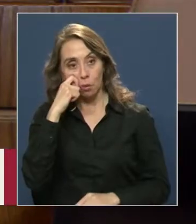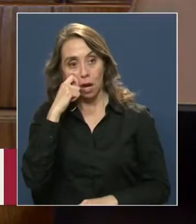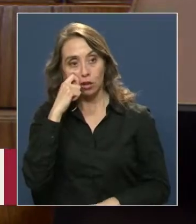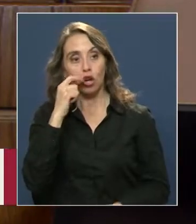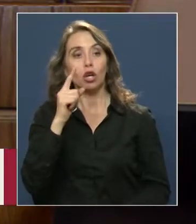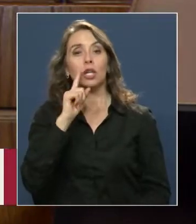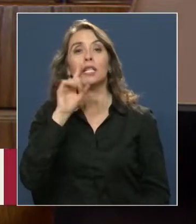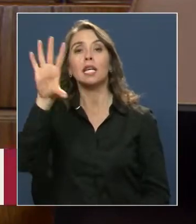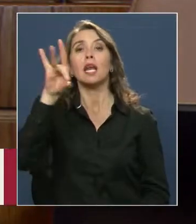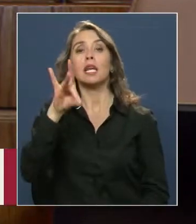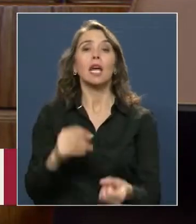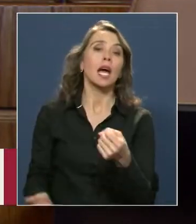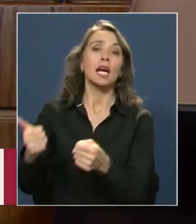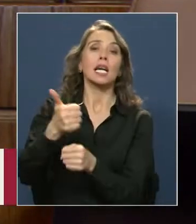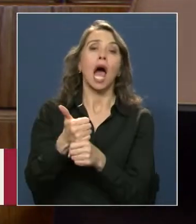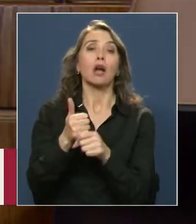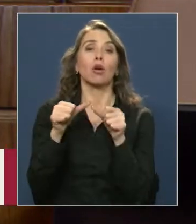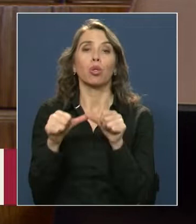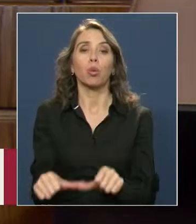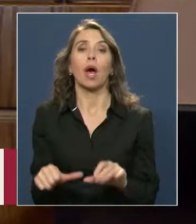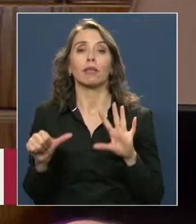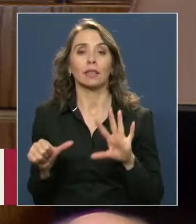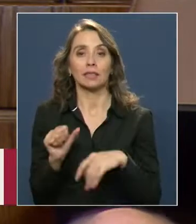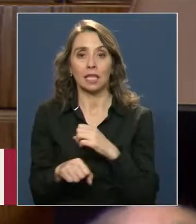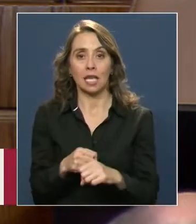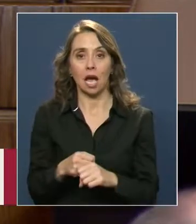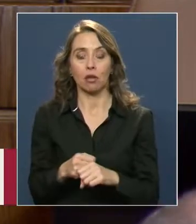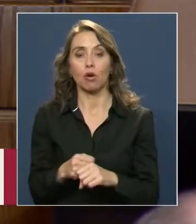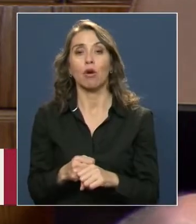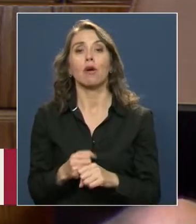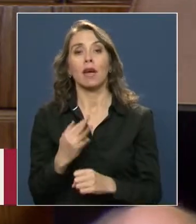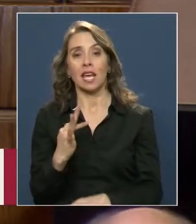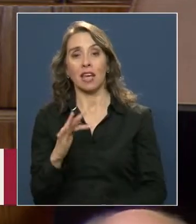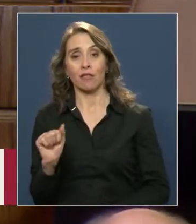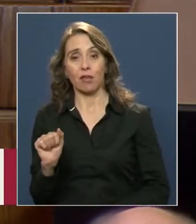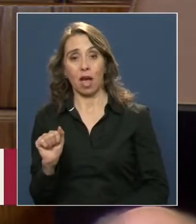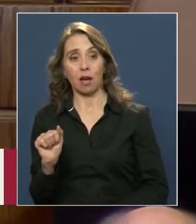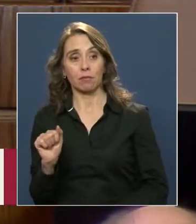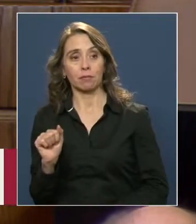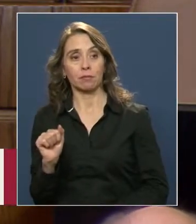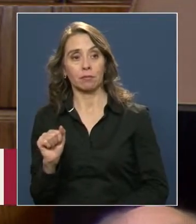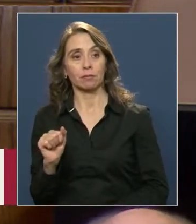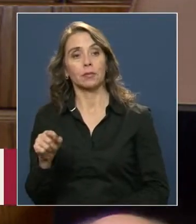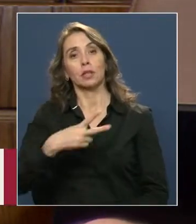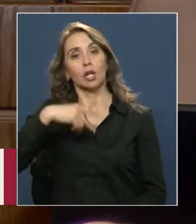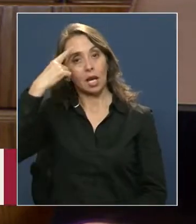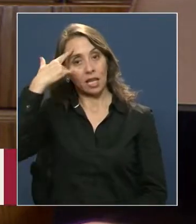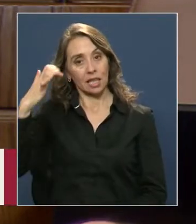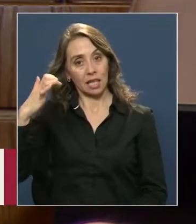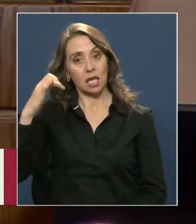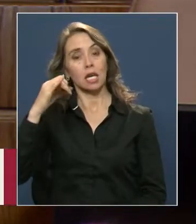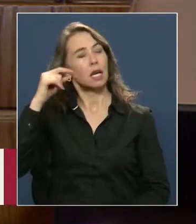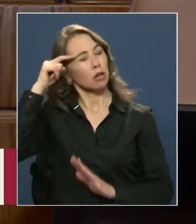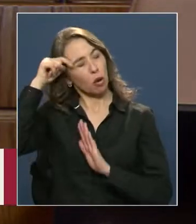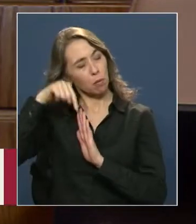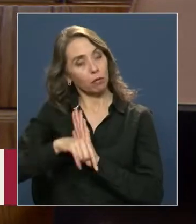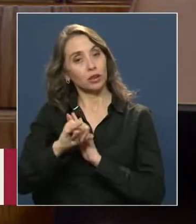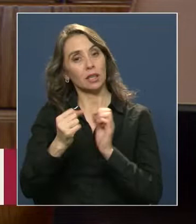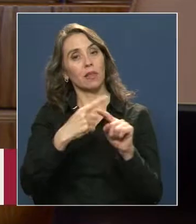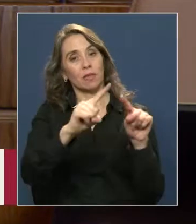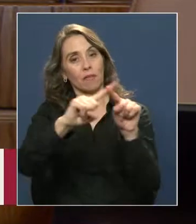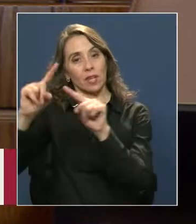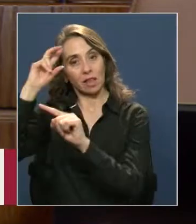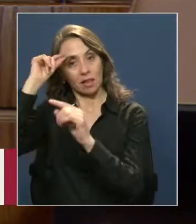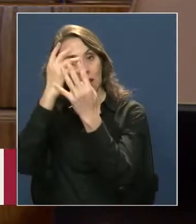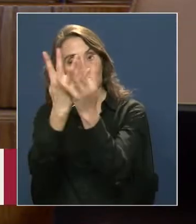nombrados por un periodo de seis años. Como frente amplio, creemos profundamente en el pluralismo que